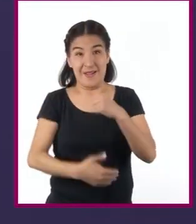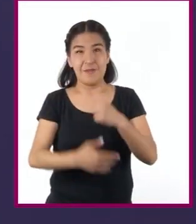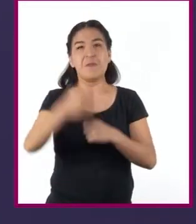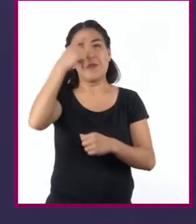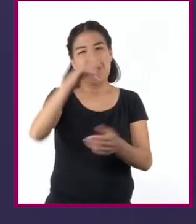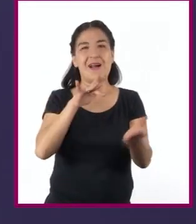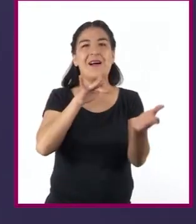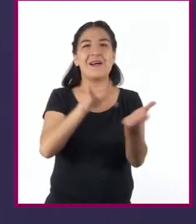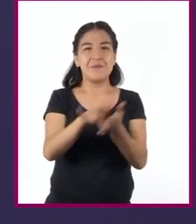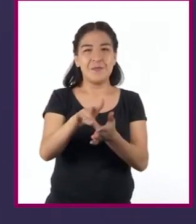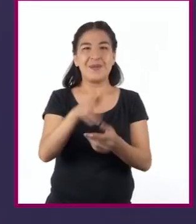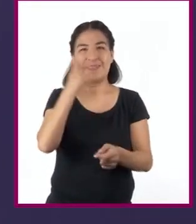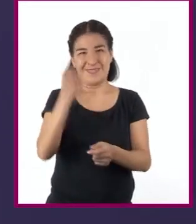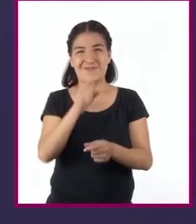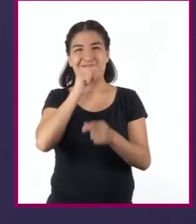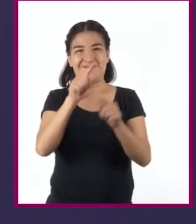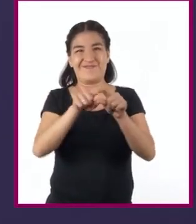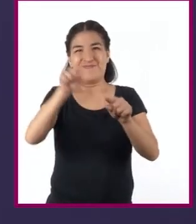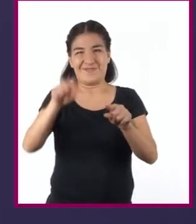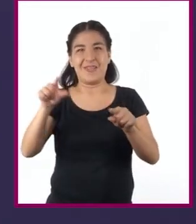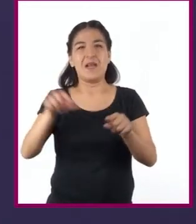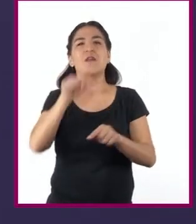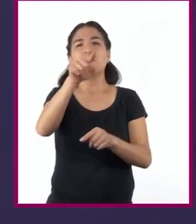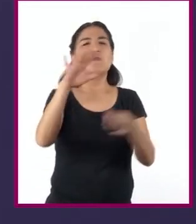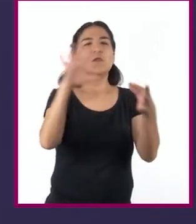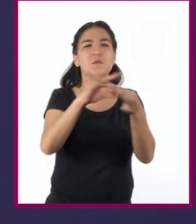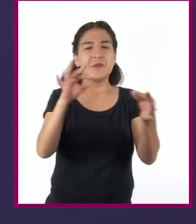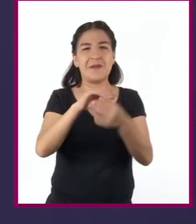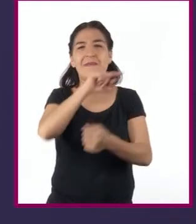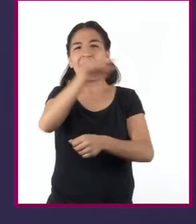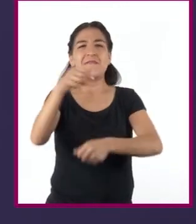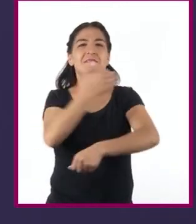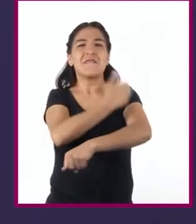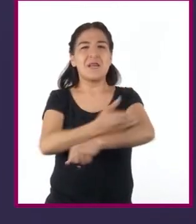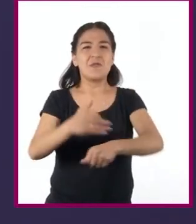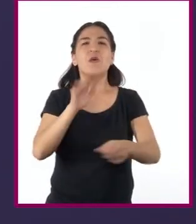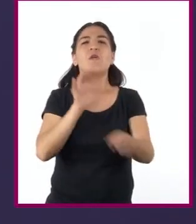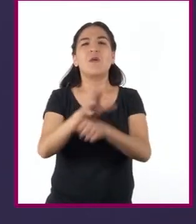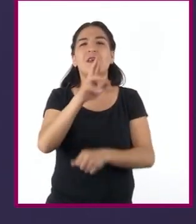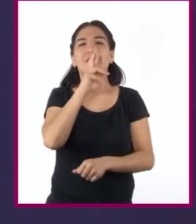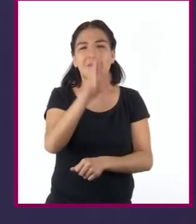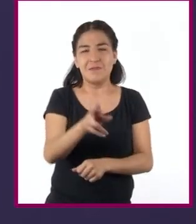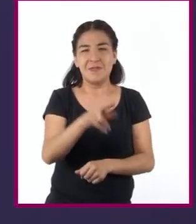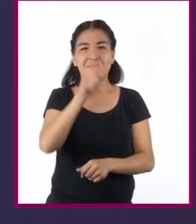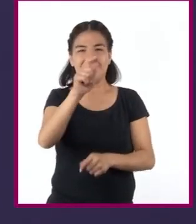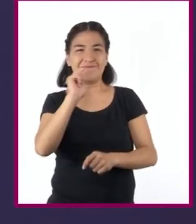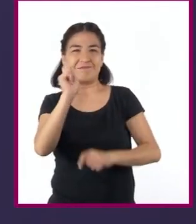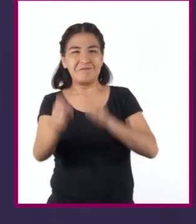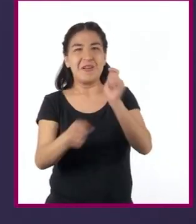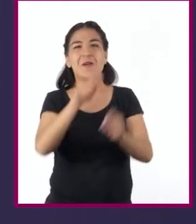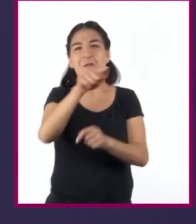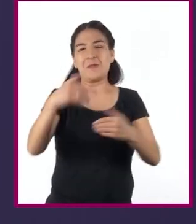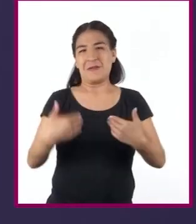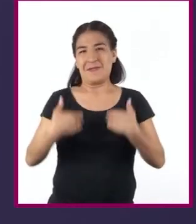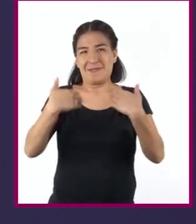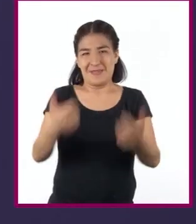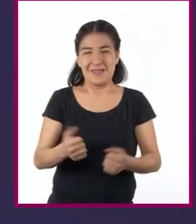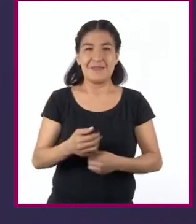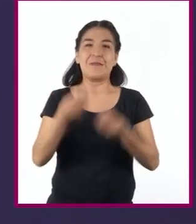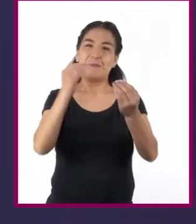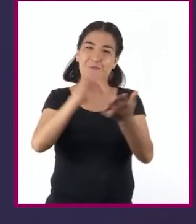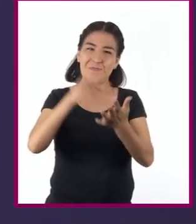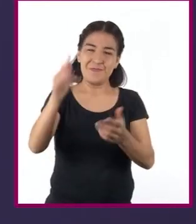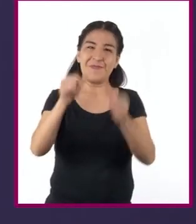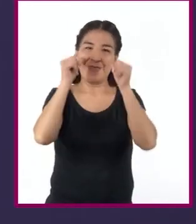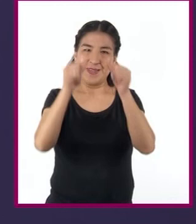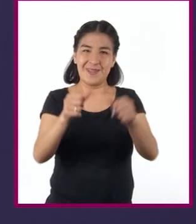apoyándose en esos gráficos, expliquen a la familia los resultados y su interpretación. Muchas gracias